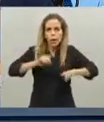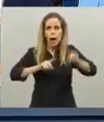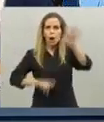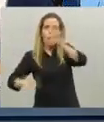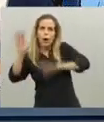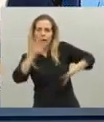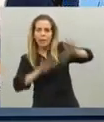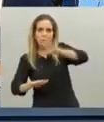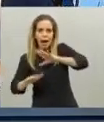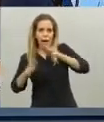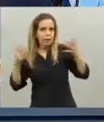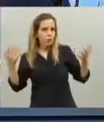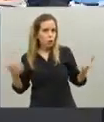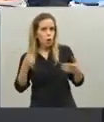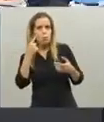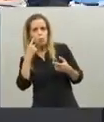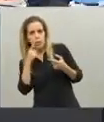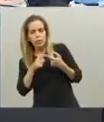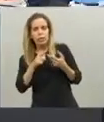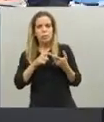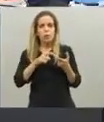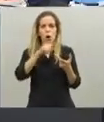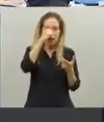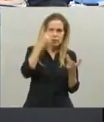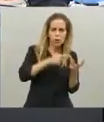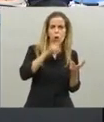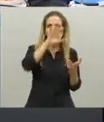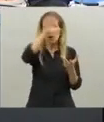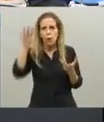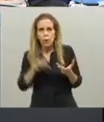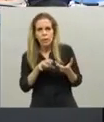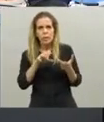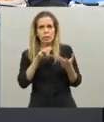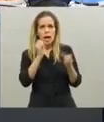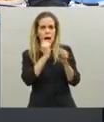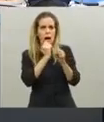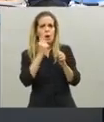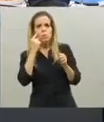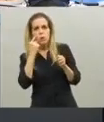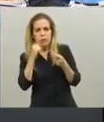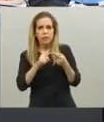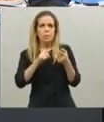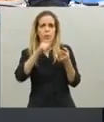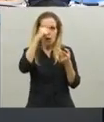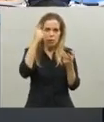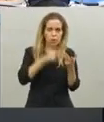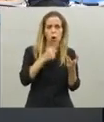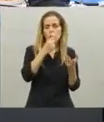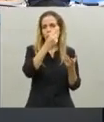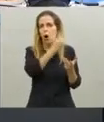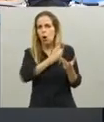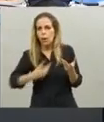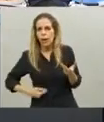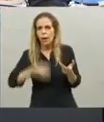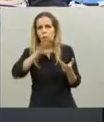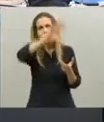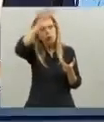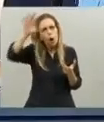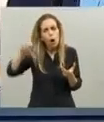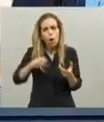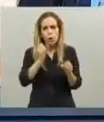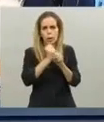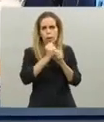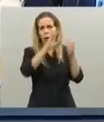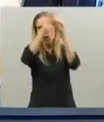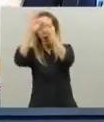entre nación provincia y municipio entre nación provincia y municipio y los actores sociales de cada uno de